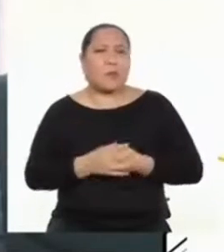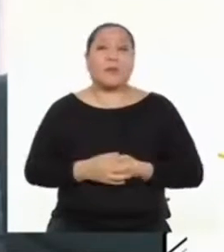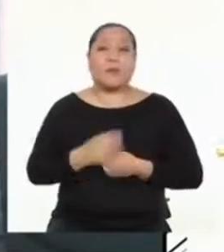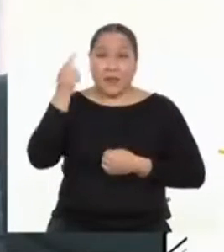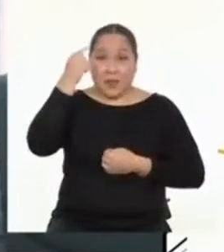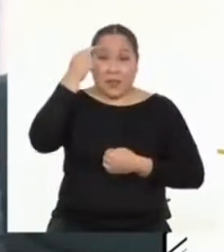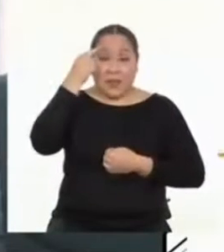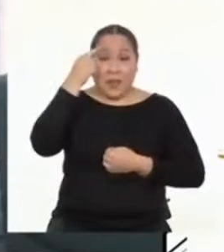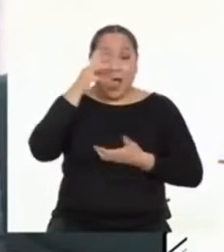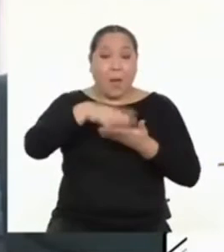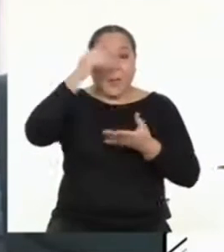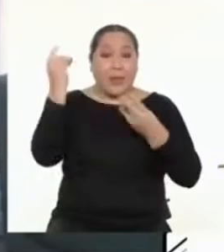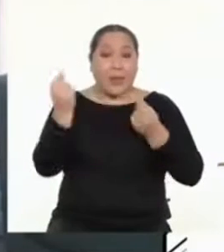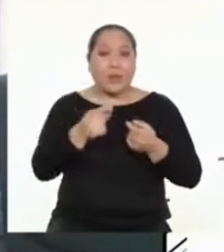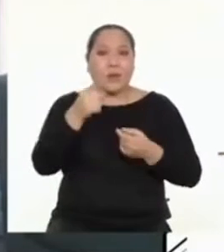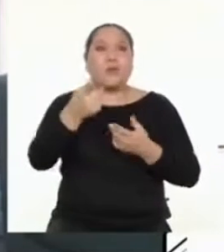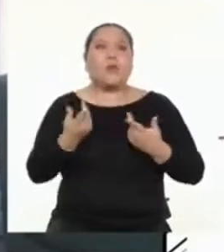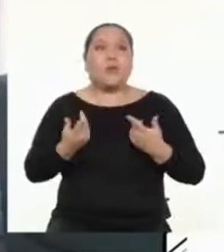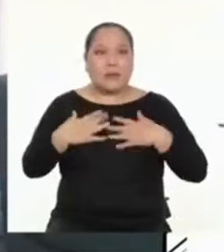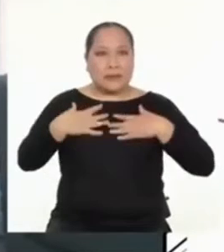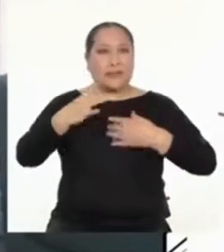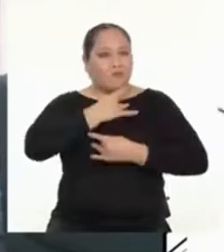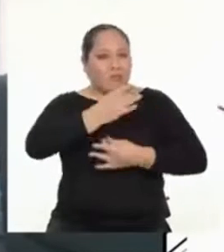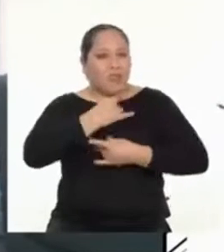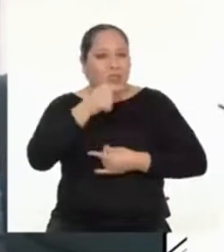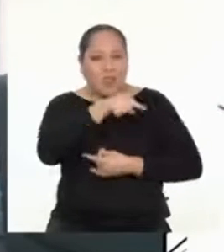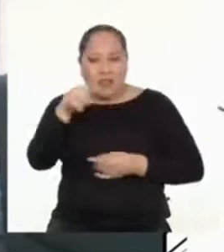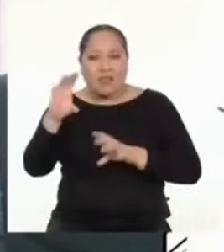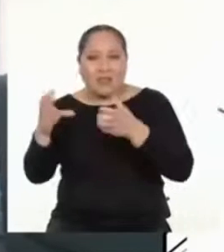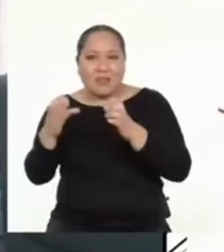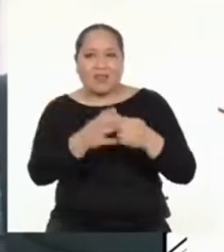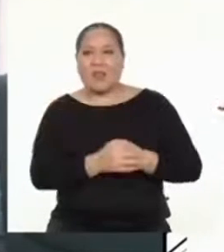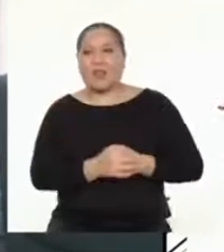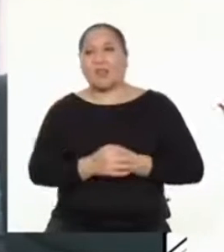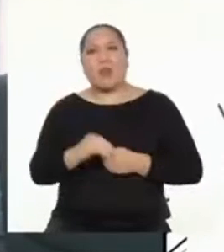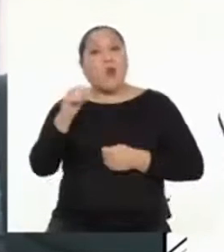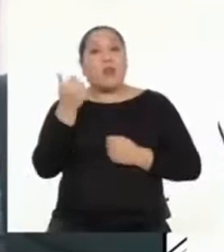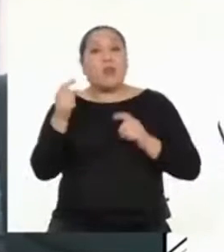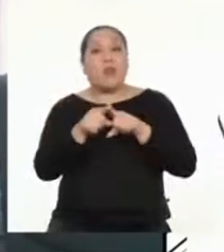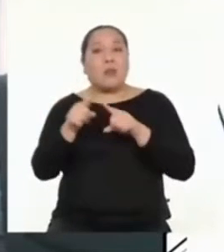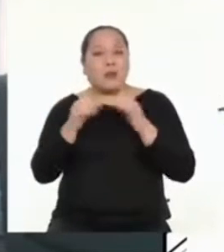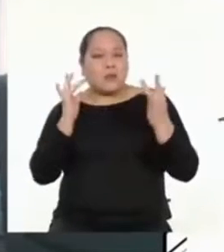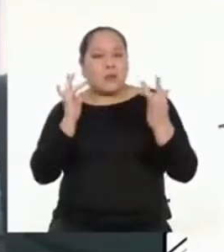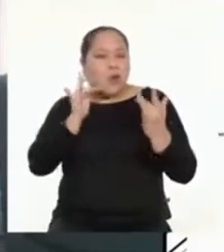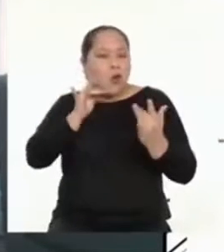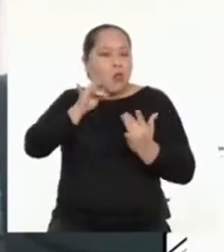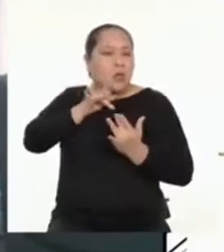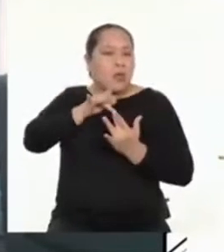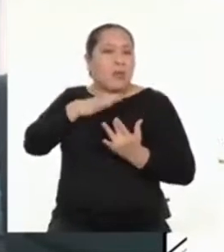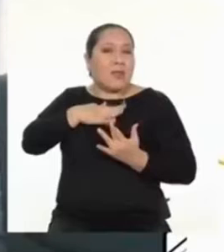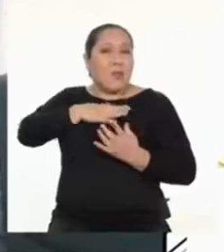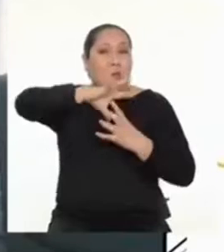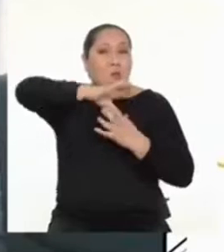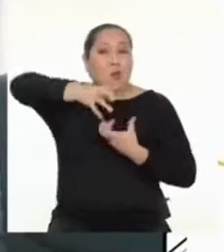con mayor facilidad, es importante que te encuentres motivado, que te interesen los cursos. Por otro lado, que conectes con tu mundo emocional.